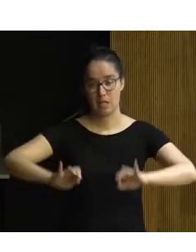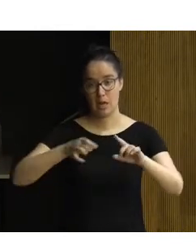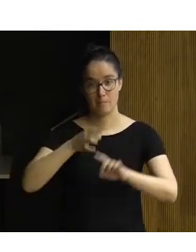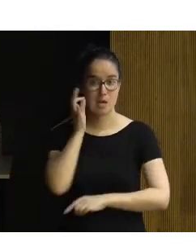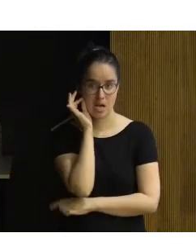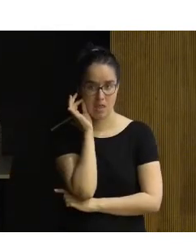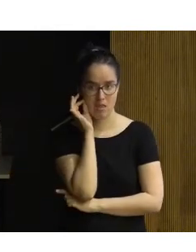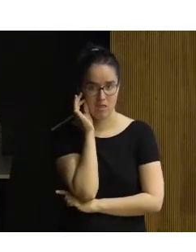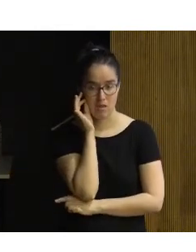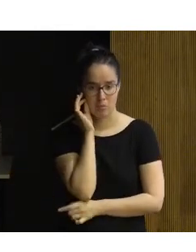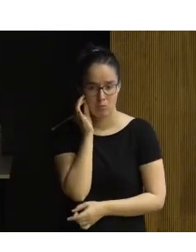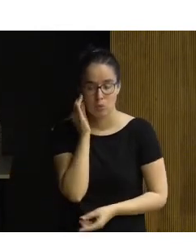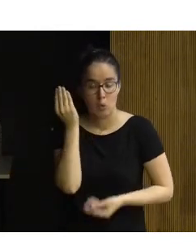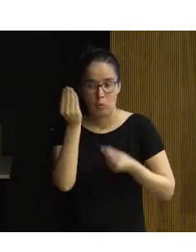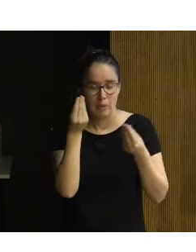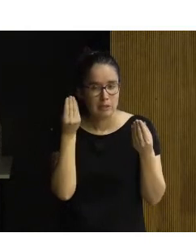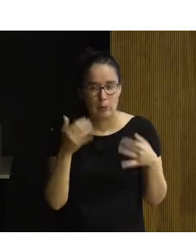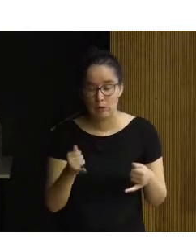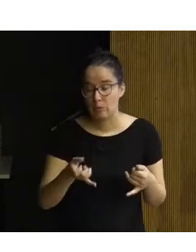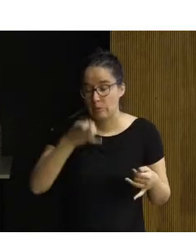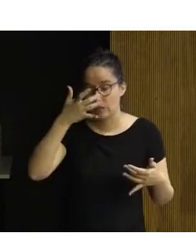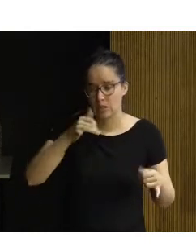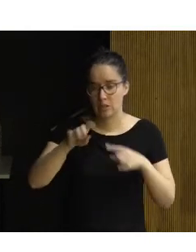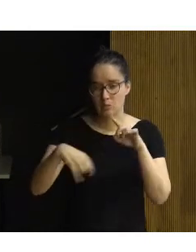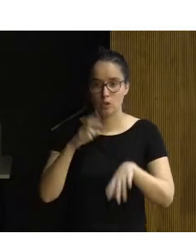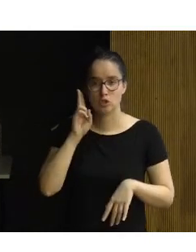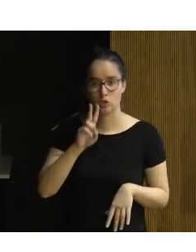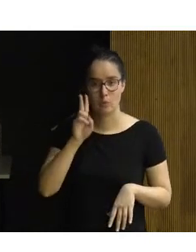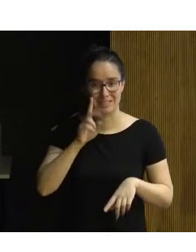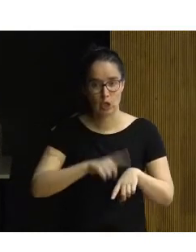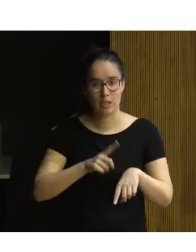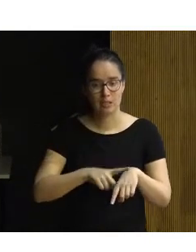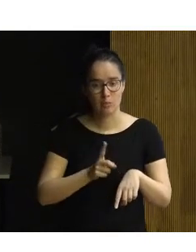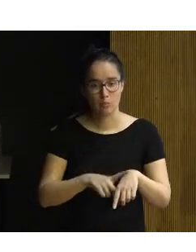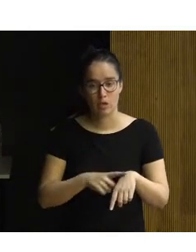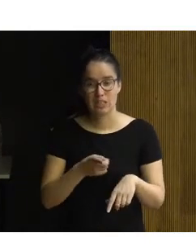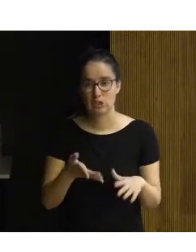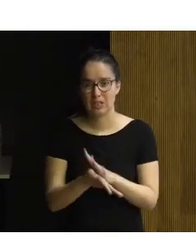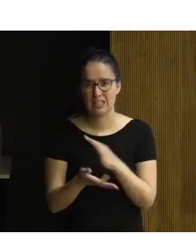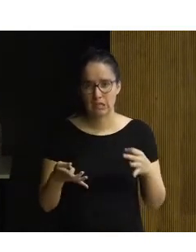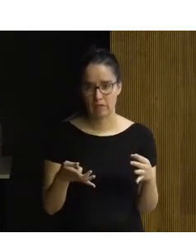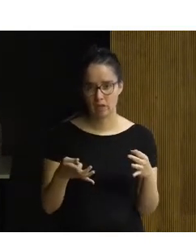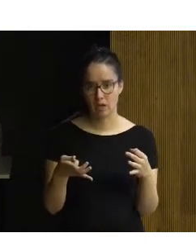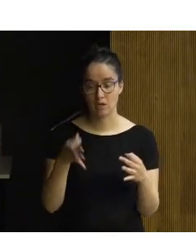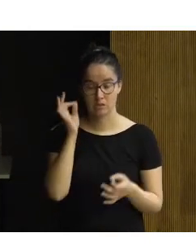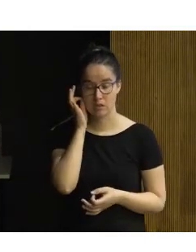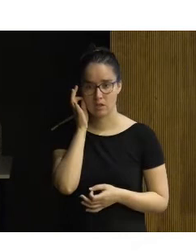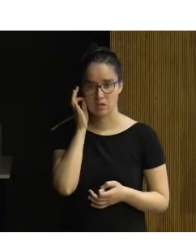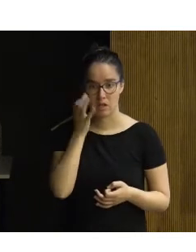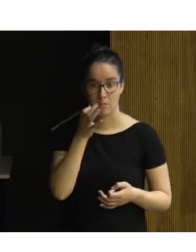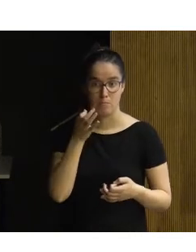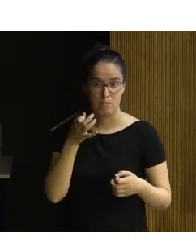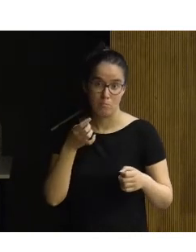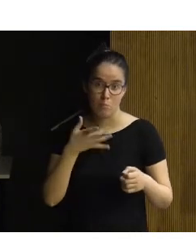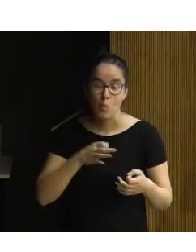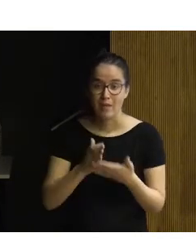y claro, en aquel momento nunca pensé, nunca se me ocurrió, luego lo he visto con el tiempo, nunca pensé lo que eso significaba para que esta niña pudiera estudiar,